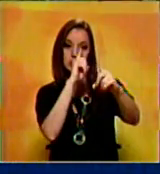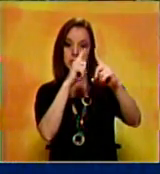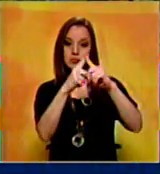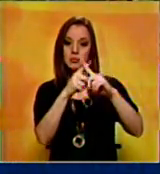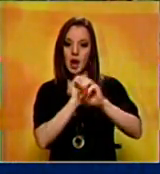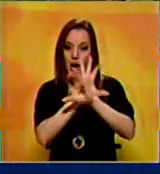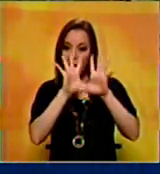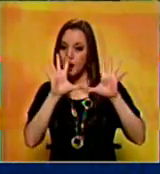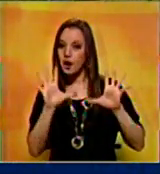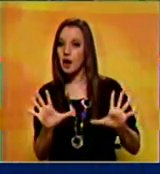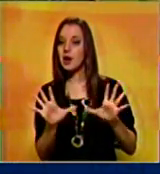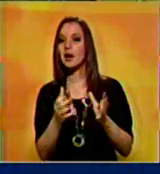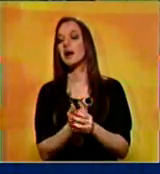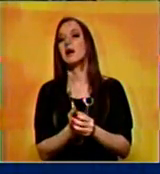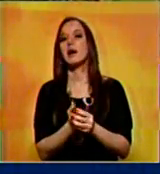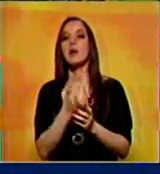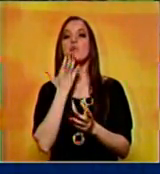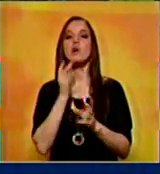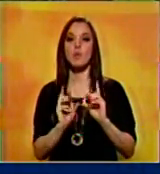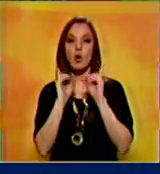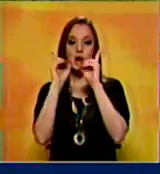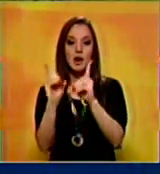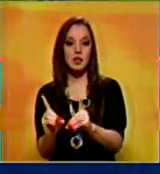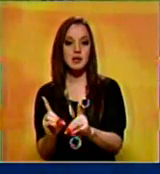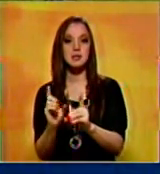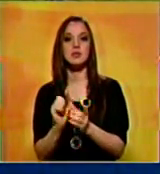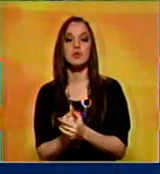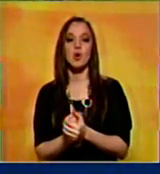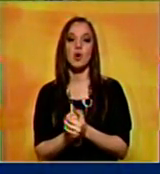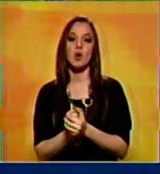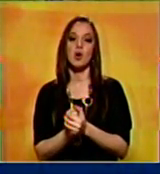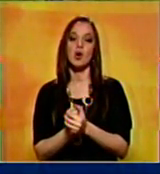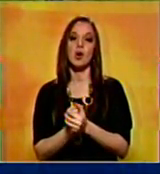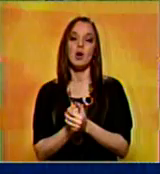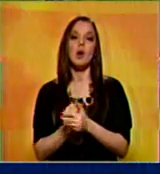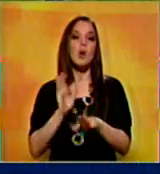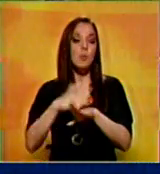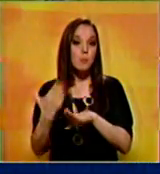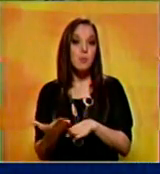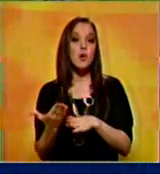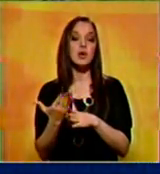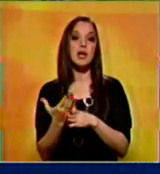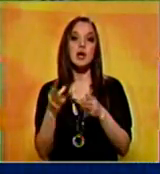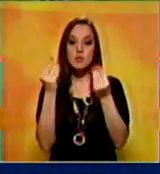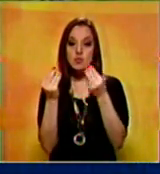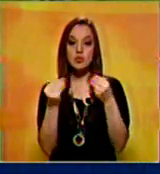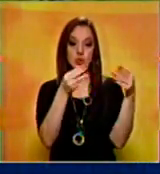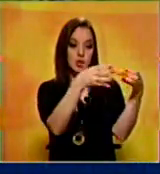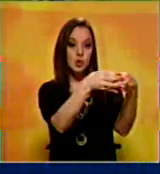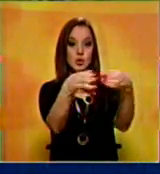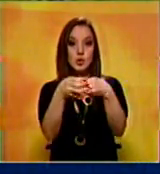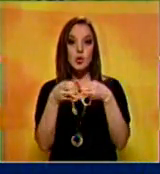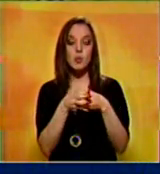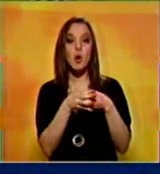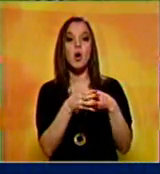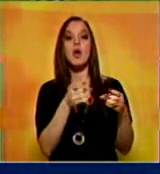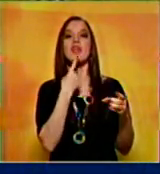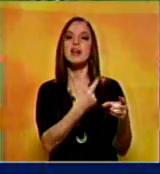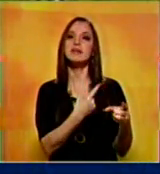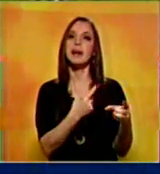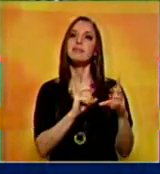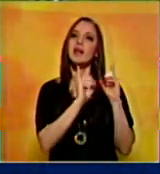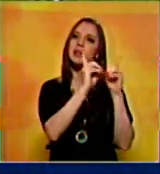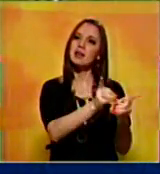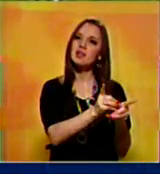en cuanto a la toma de decisiones porque en muchas de las comisiones la decisión que se toma es volver a hacer otra reunión